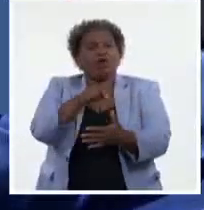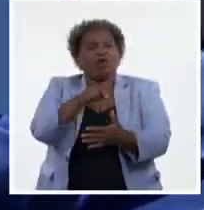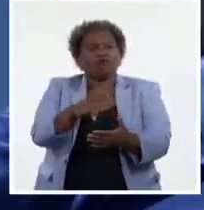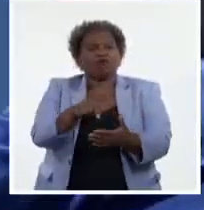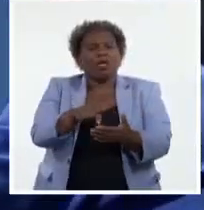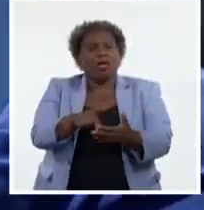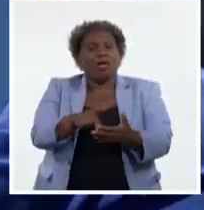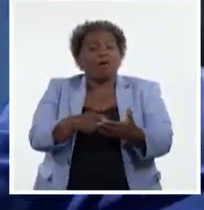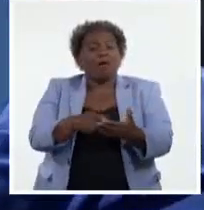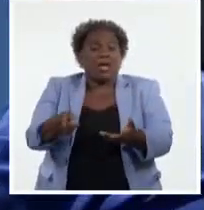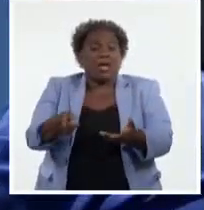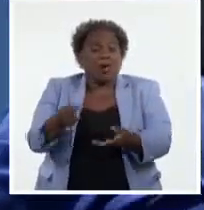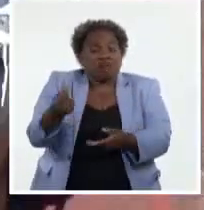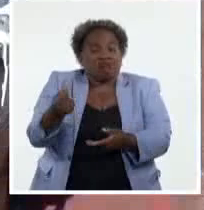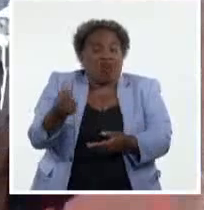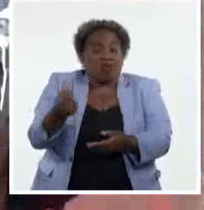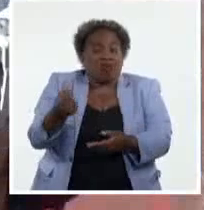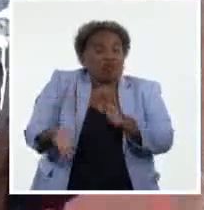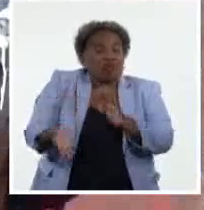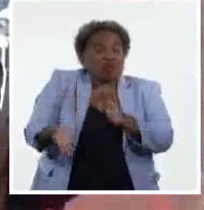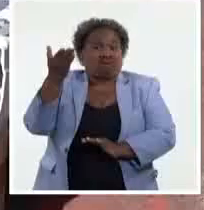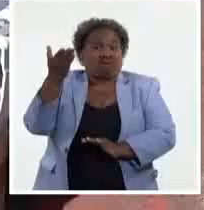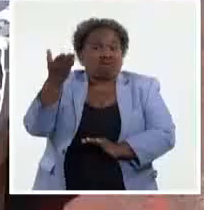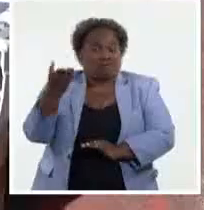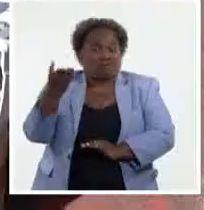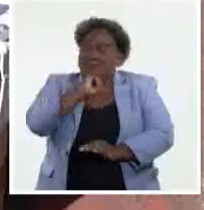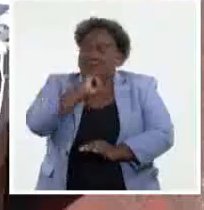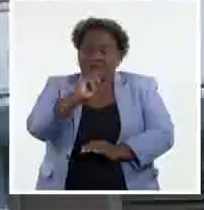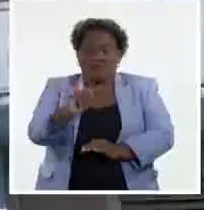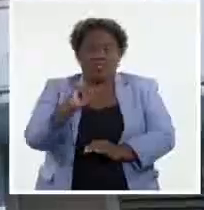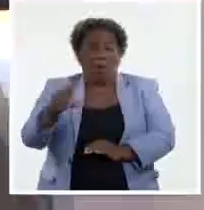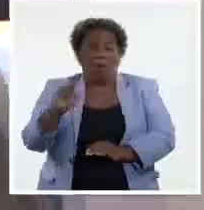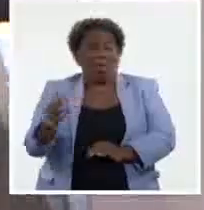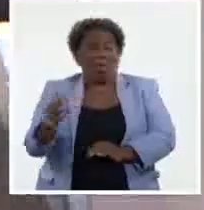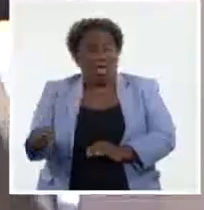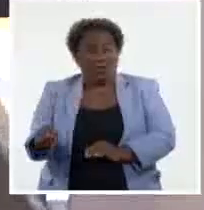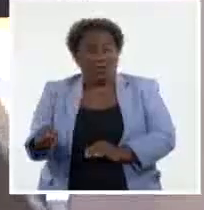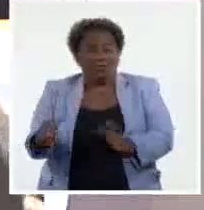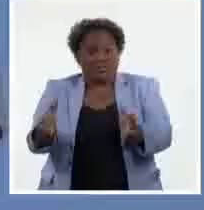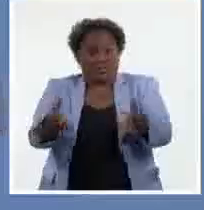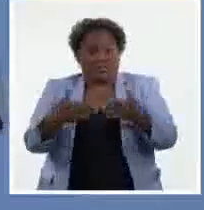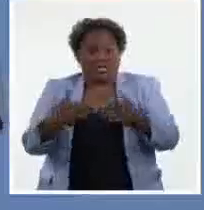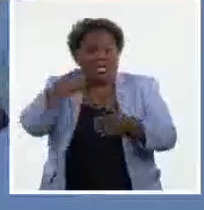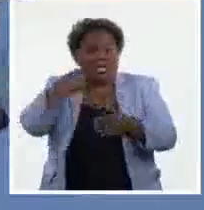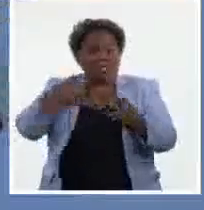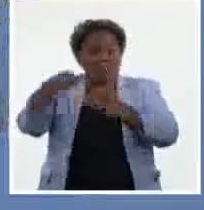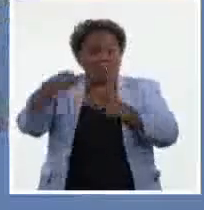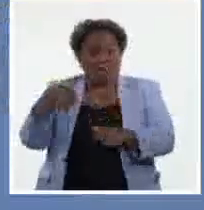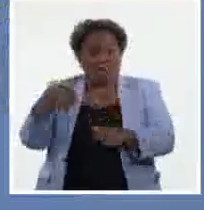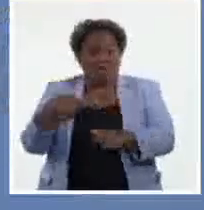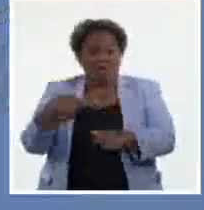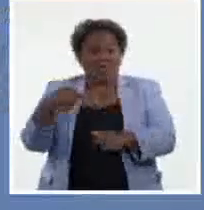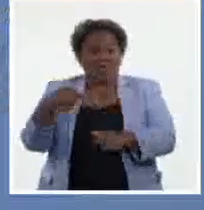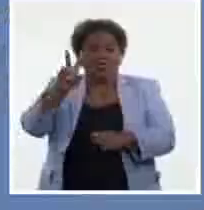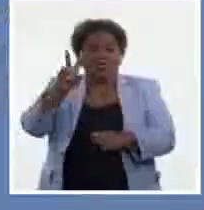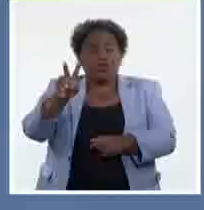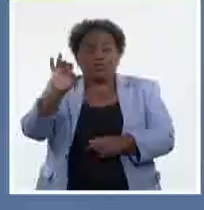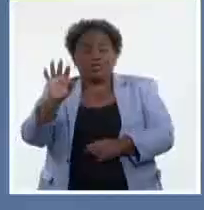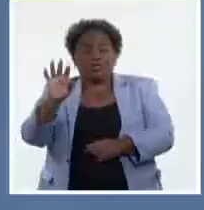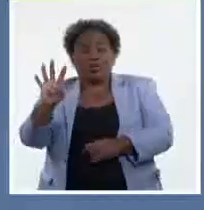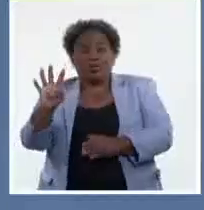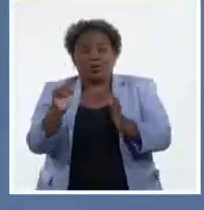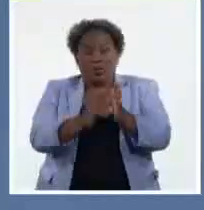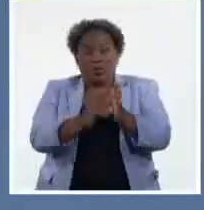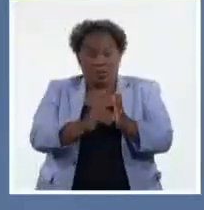pero su elevado posto ha impedido contar con todos los necesarios. Al cierre del pasado año se contabilizaban 274.000